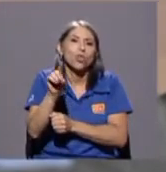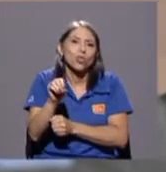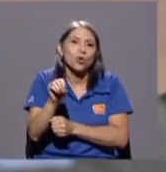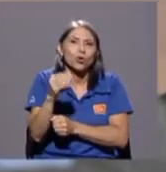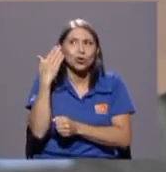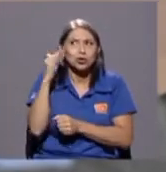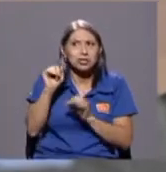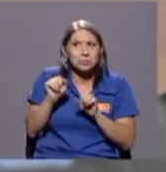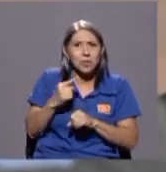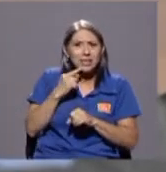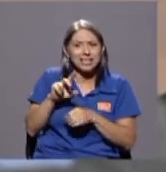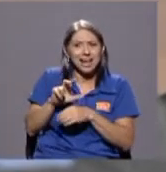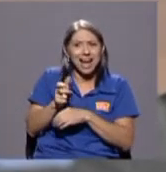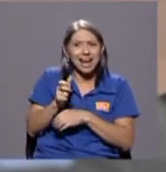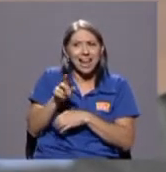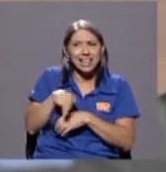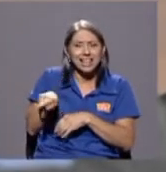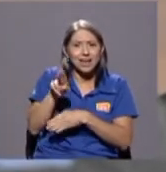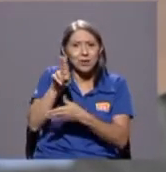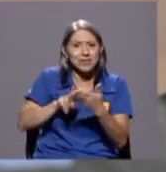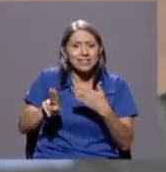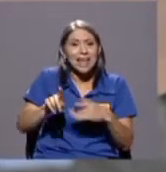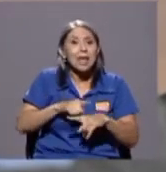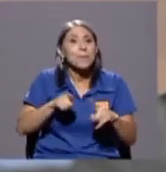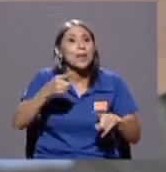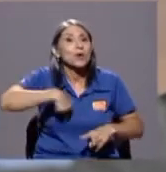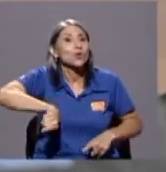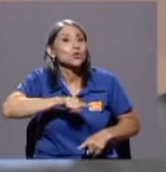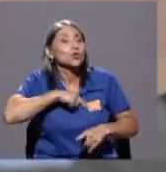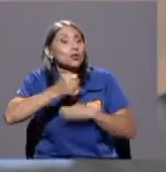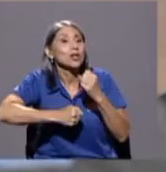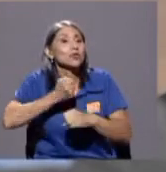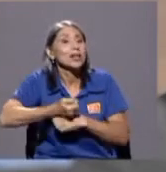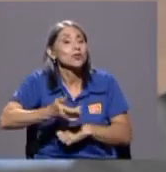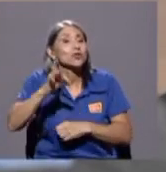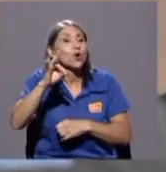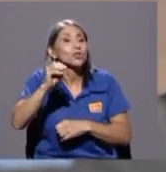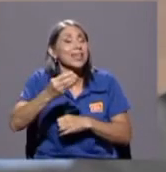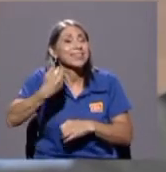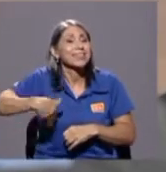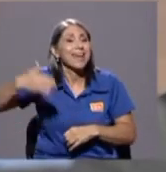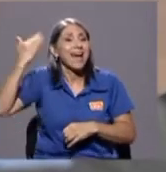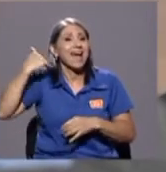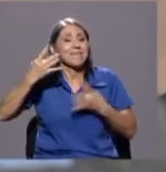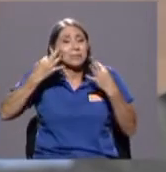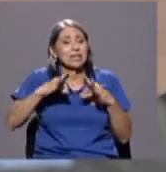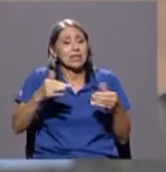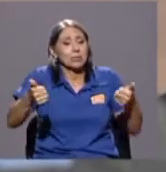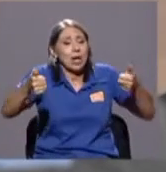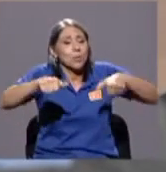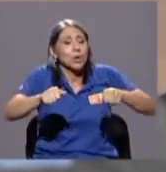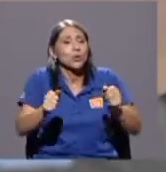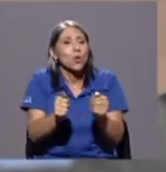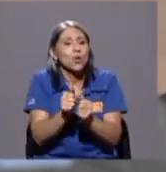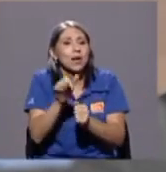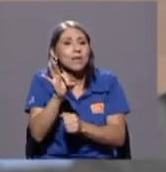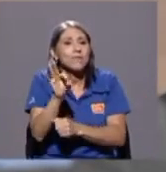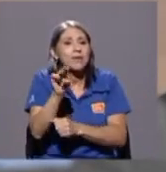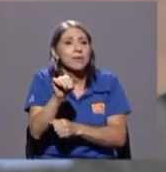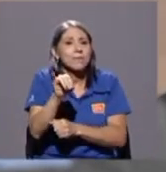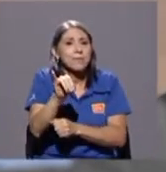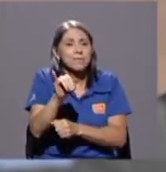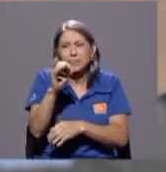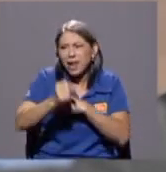nosotros en los ochentas habíamos necesitado un acuerdo con el fondo y fue precisamente en la gestión de Francisco en el